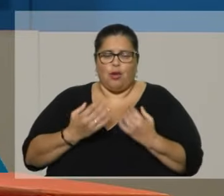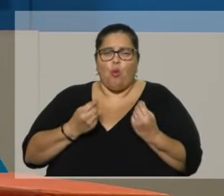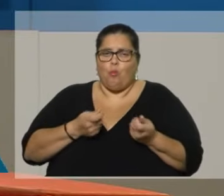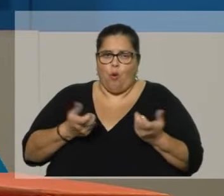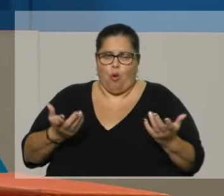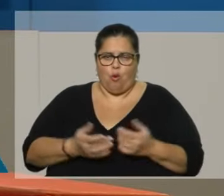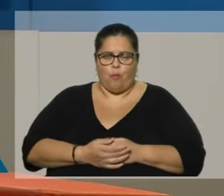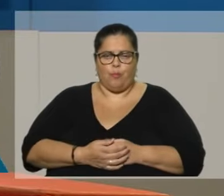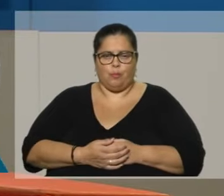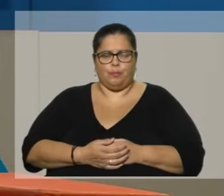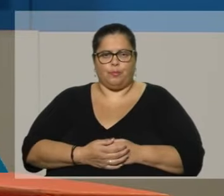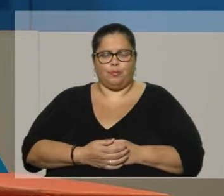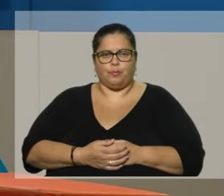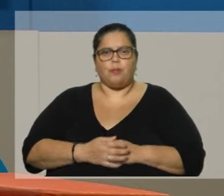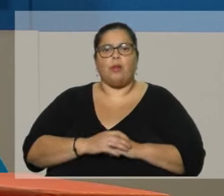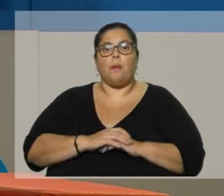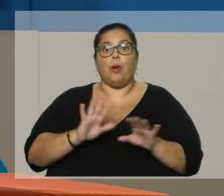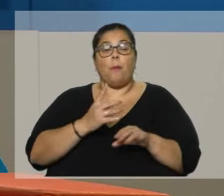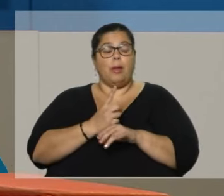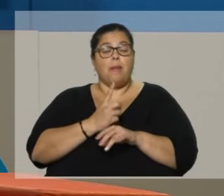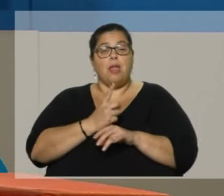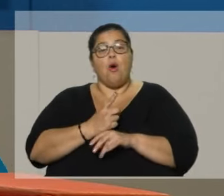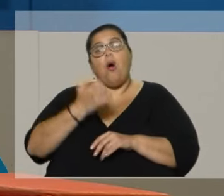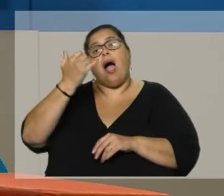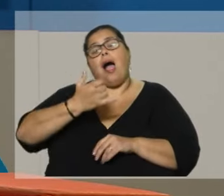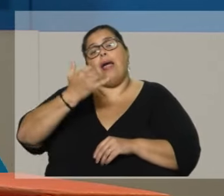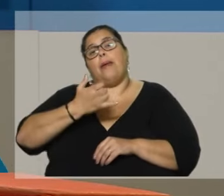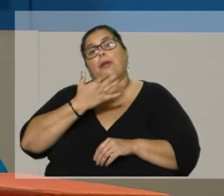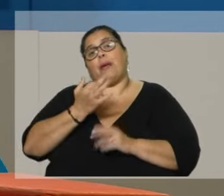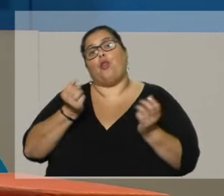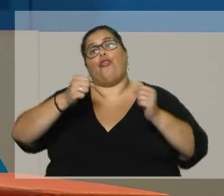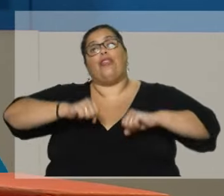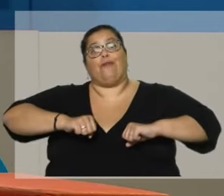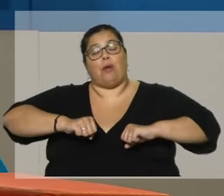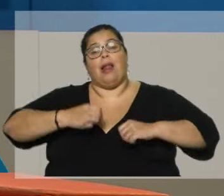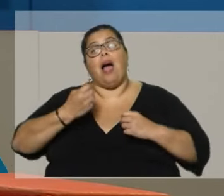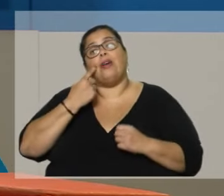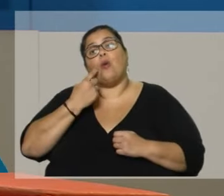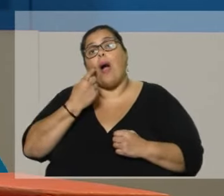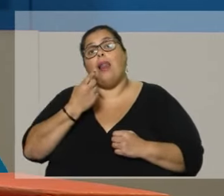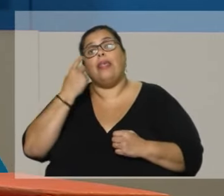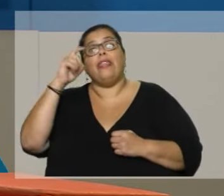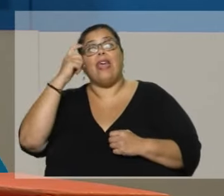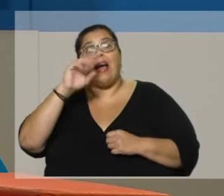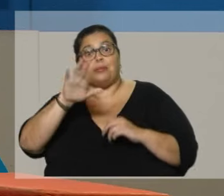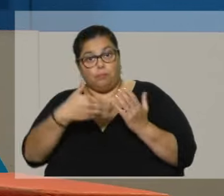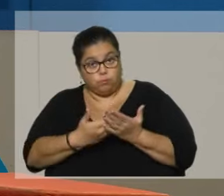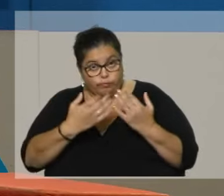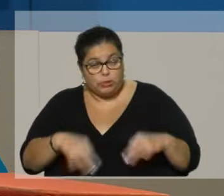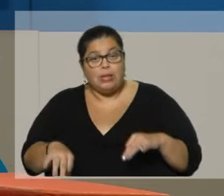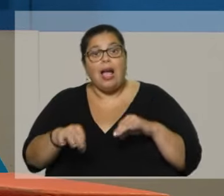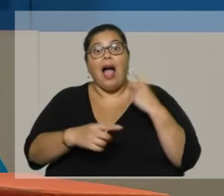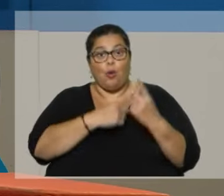los tribunales que tendrían que ver qué iniciativas son legales y qué iniciativas se oponen a la Constitución.